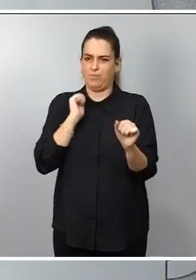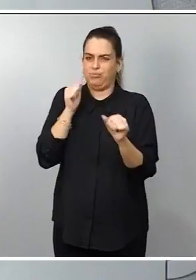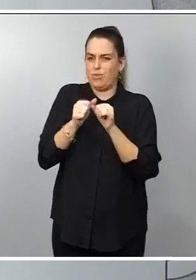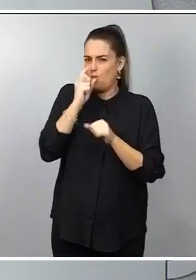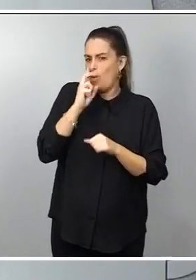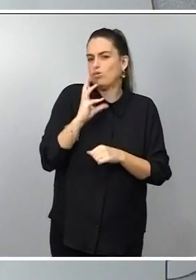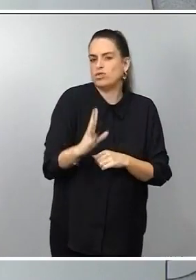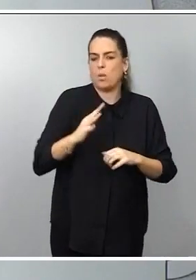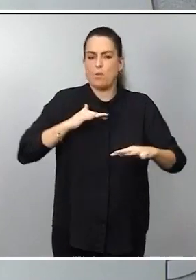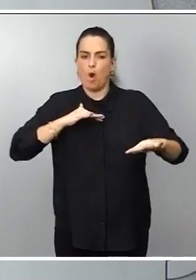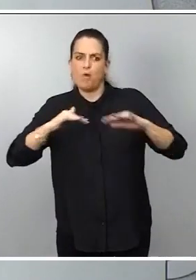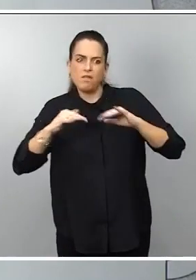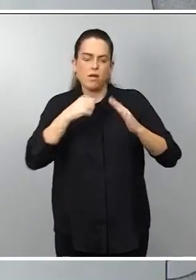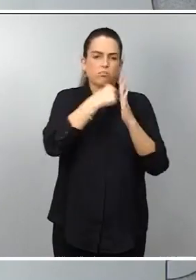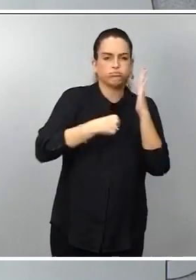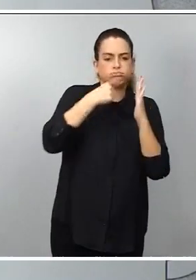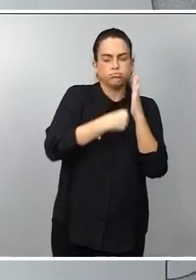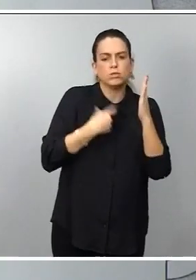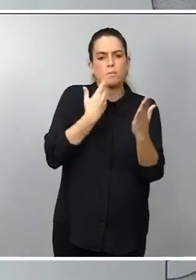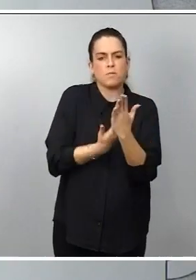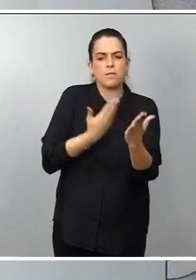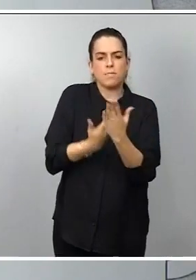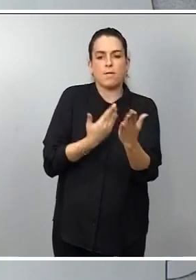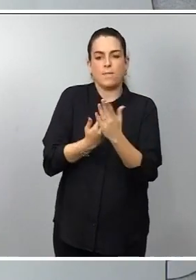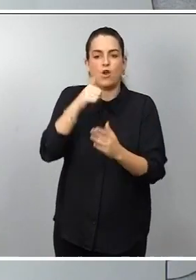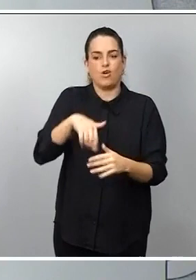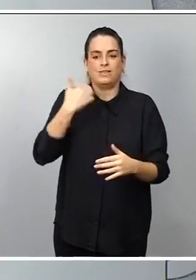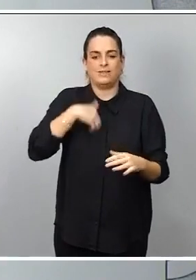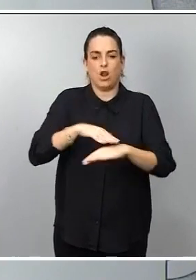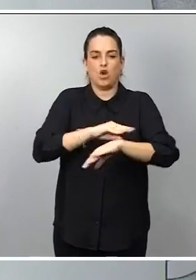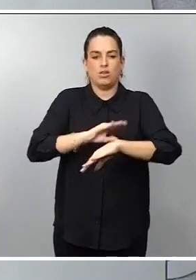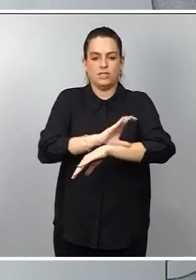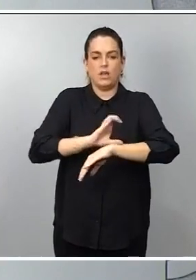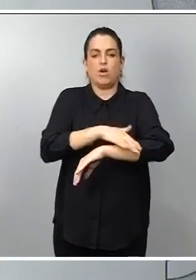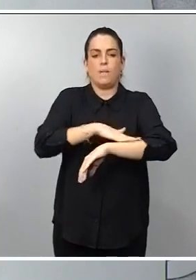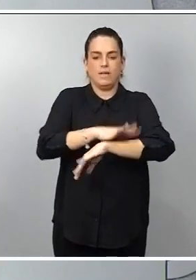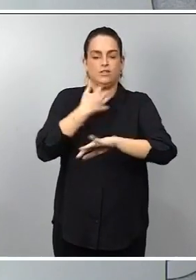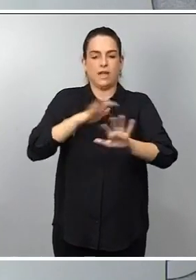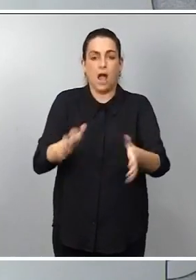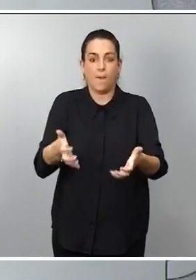y reivindicando lo que hoy aprobamos en el Consejo de Ministros y creo que el día es para ellos y para ellas.